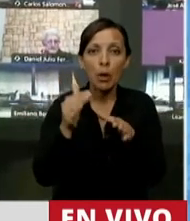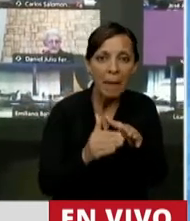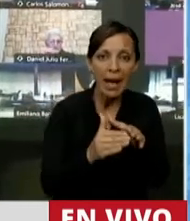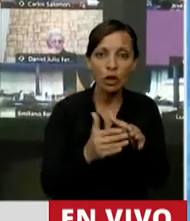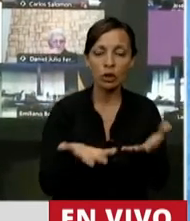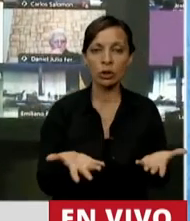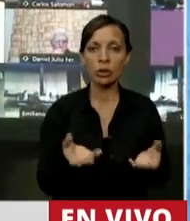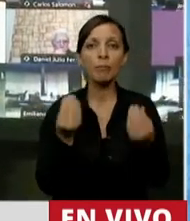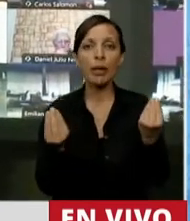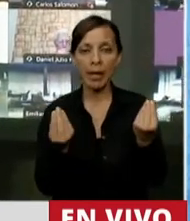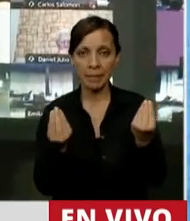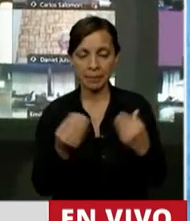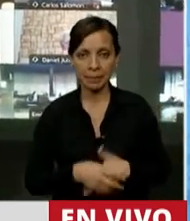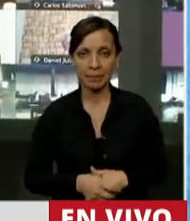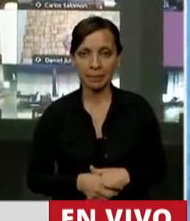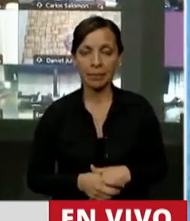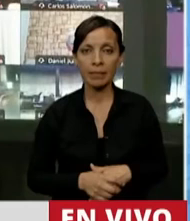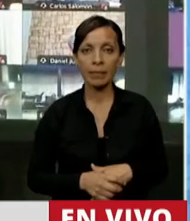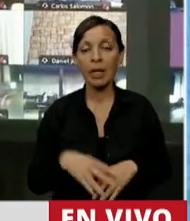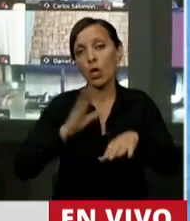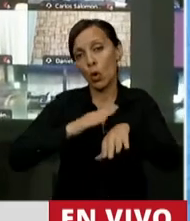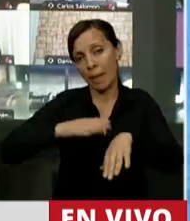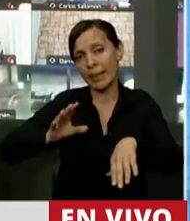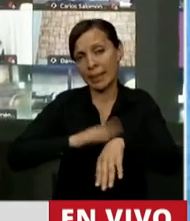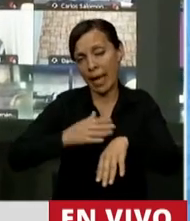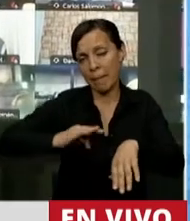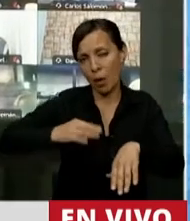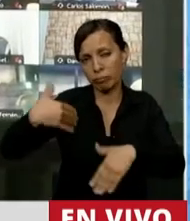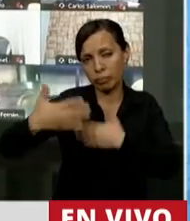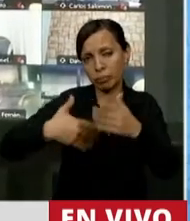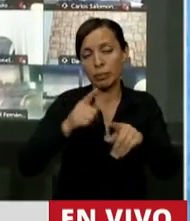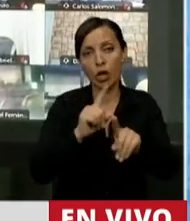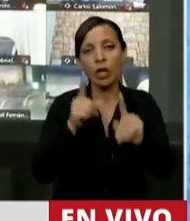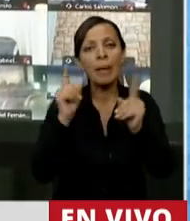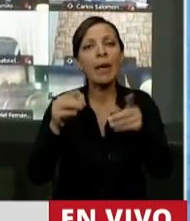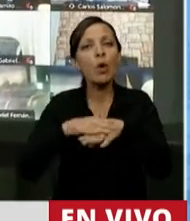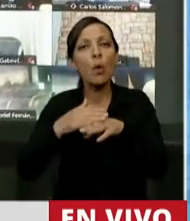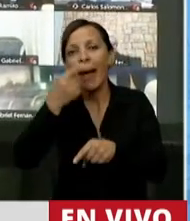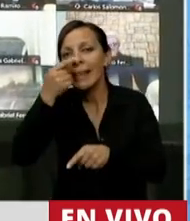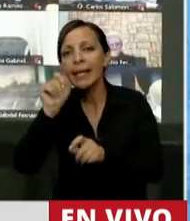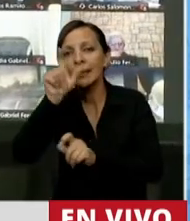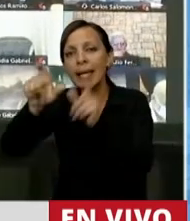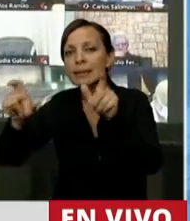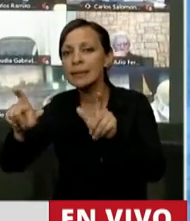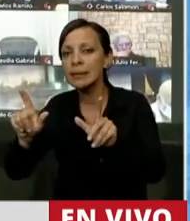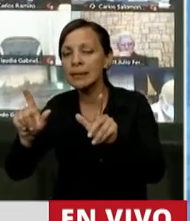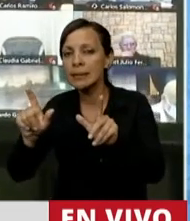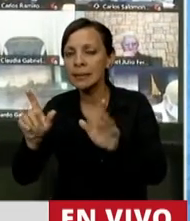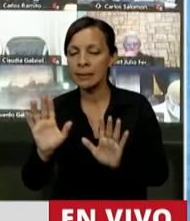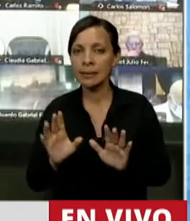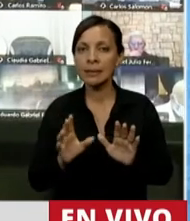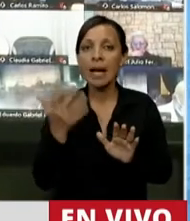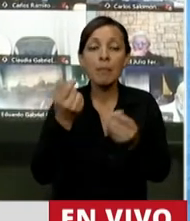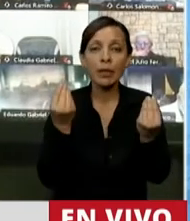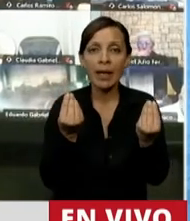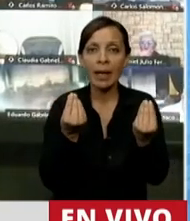¿Sabe por qué? No solo por el paso del tiempo, sino por la especulación humana, señor Presidente. Porque no